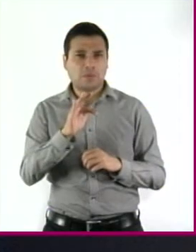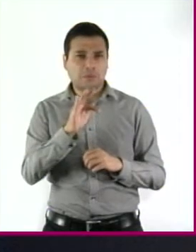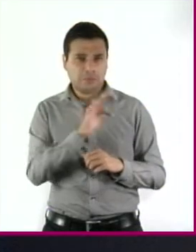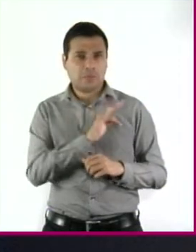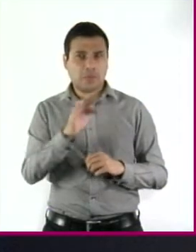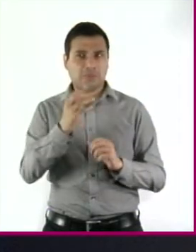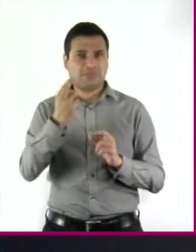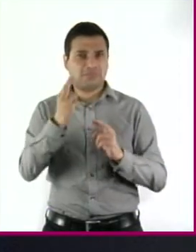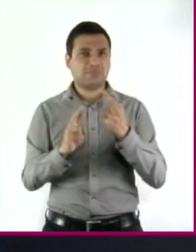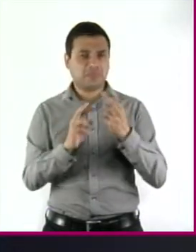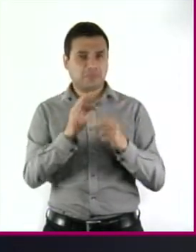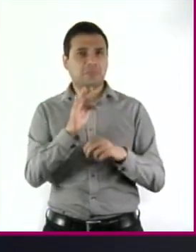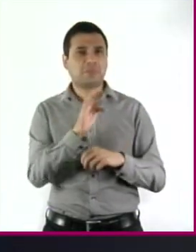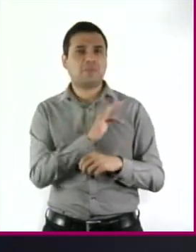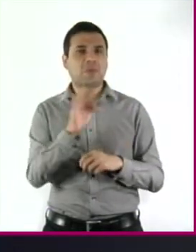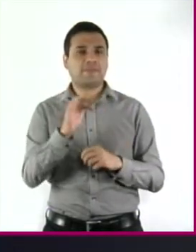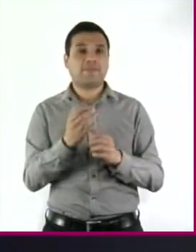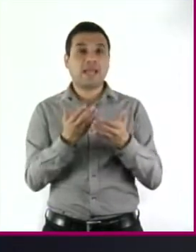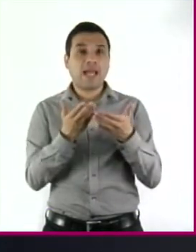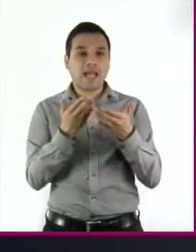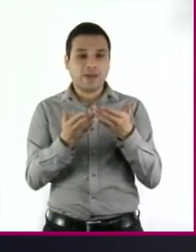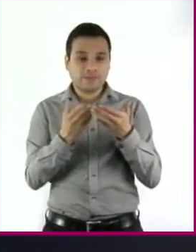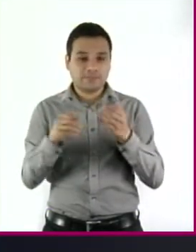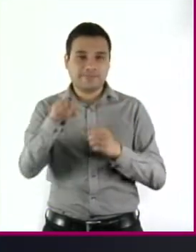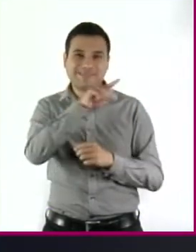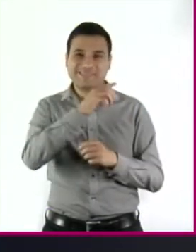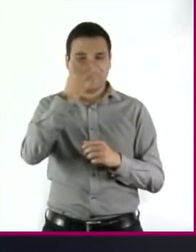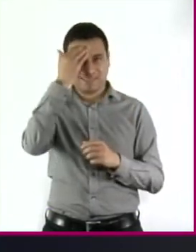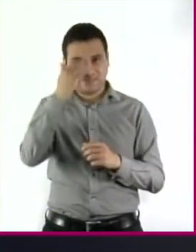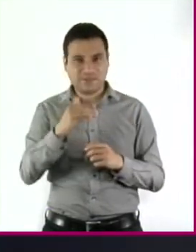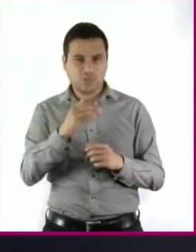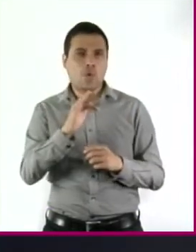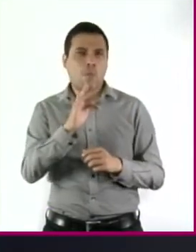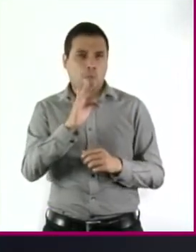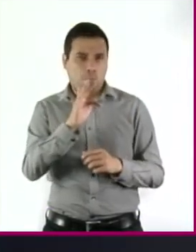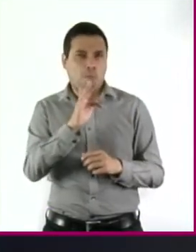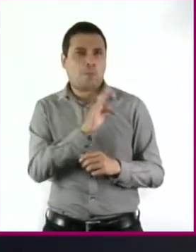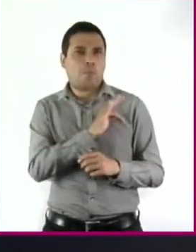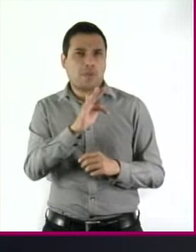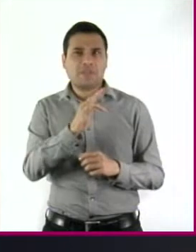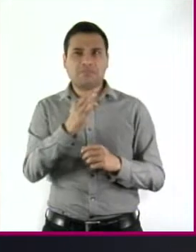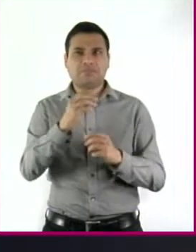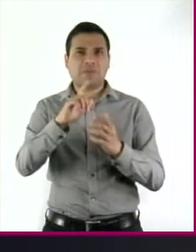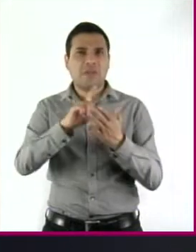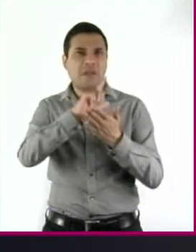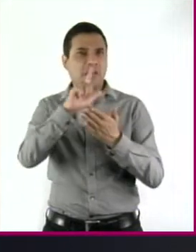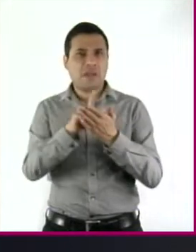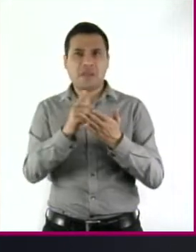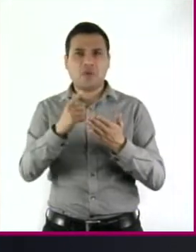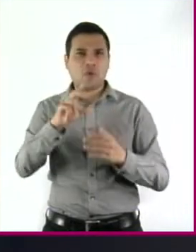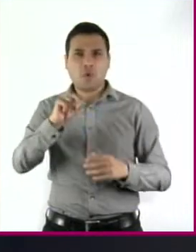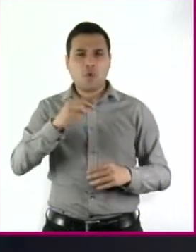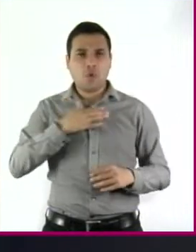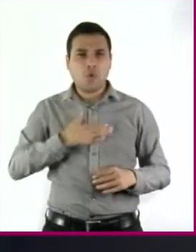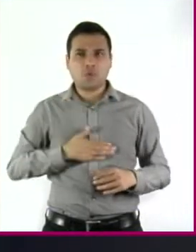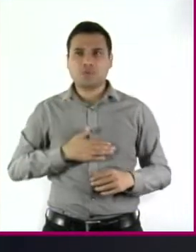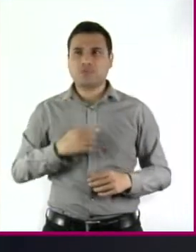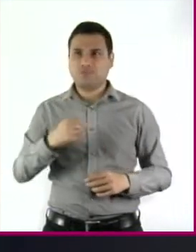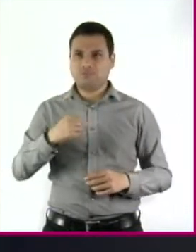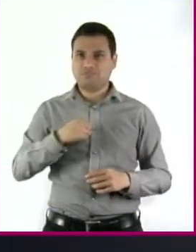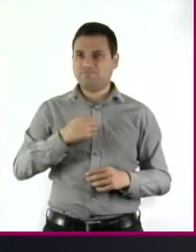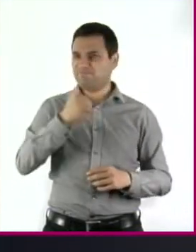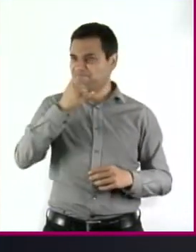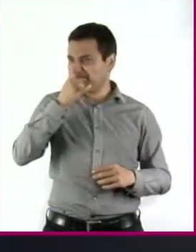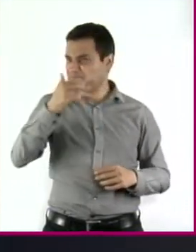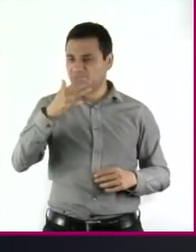civil. Ahora sabemos que hay diferentes formas de levantar la voz cuando una ley nos parece injusta. Así que en las circunstancias